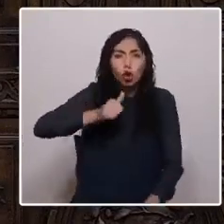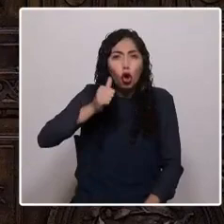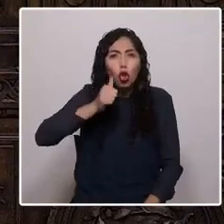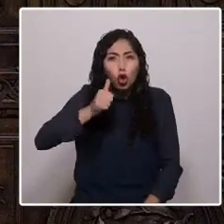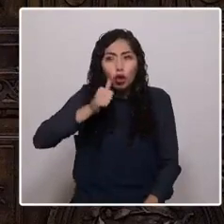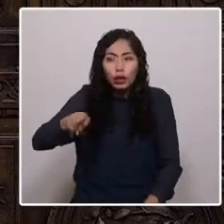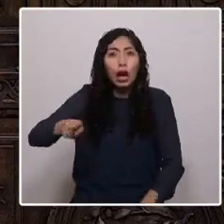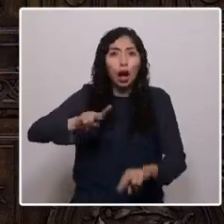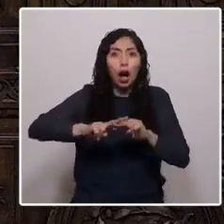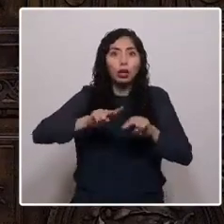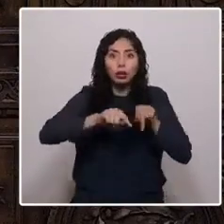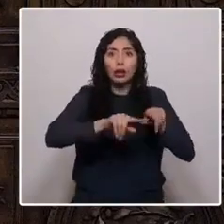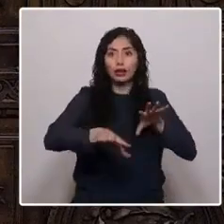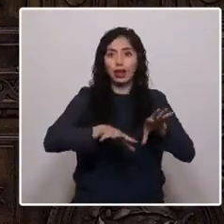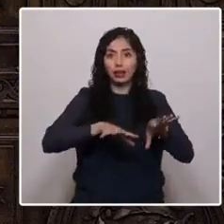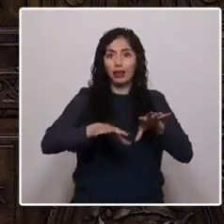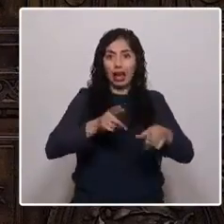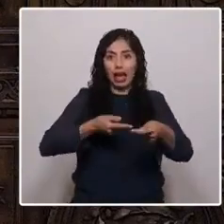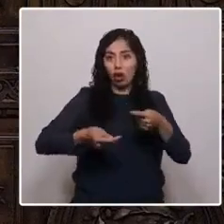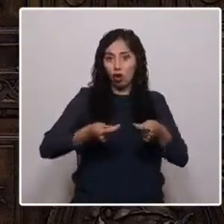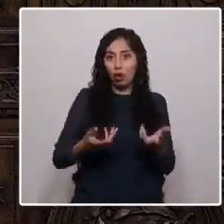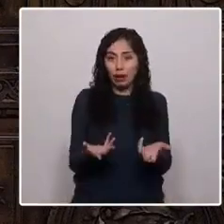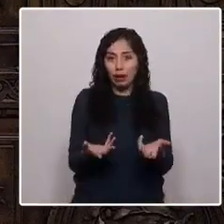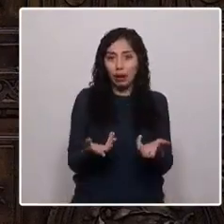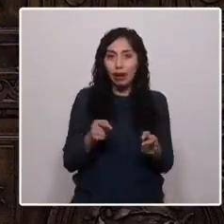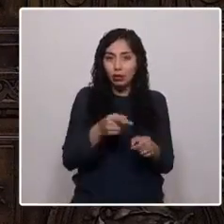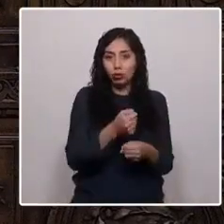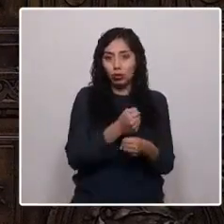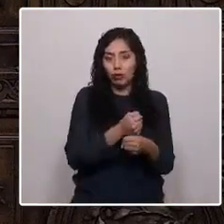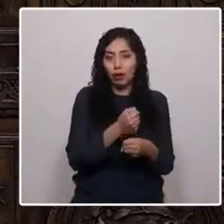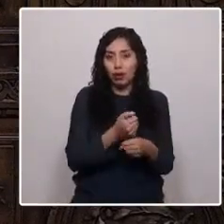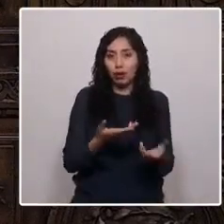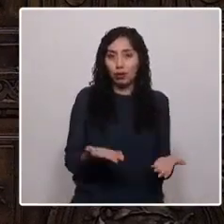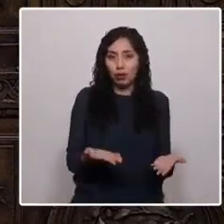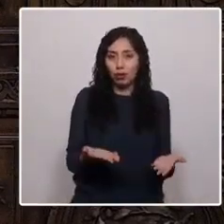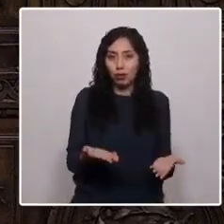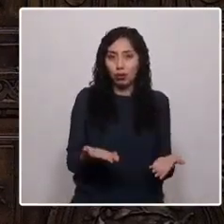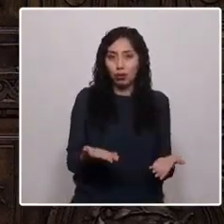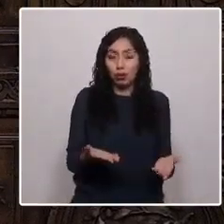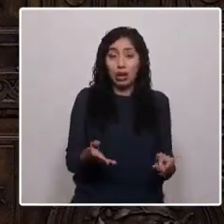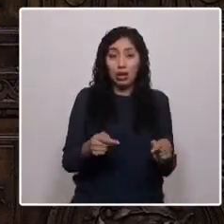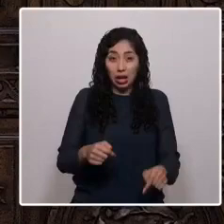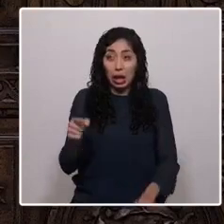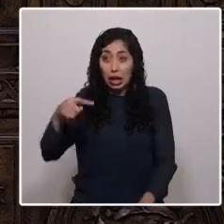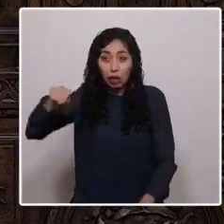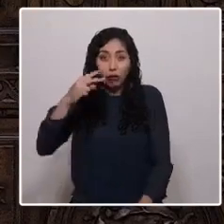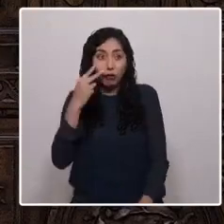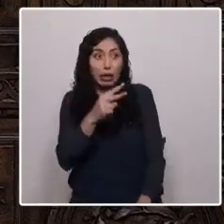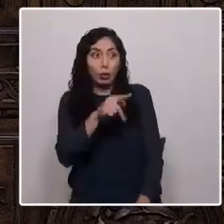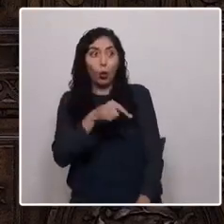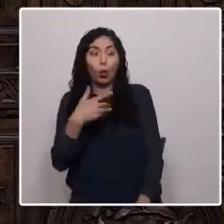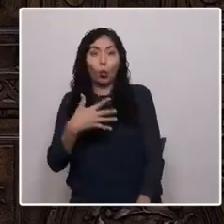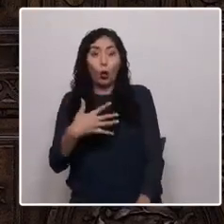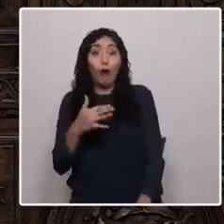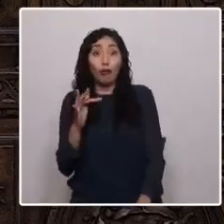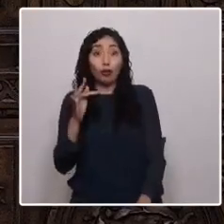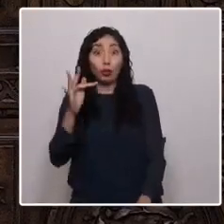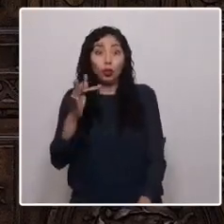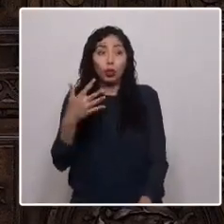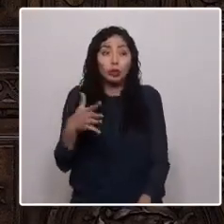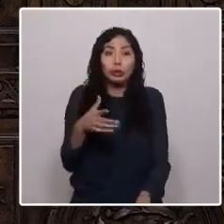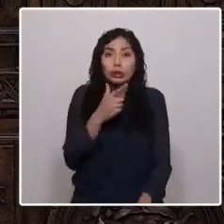estas actividades económicas, que ven que con esta actitud, su futuro, una gran